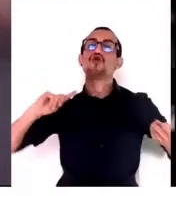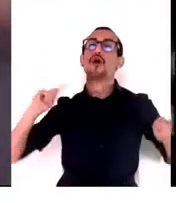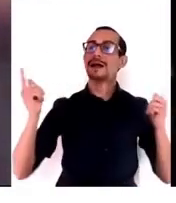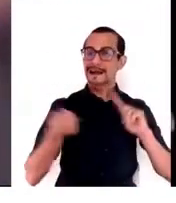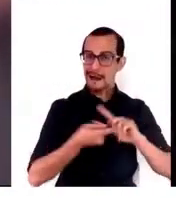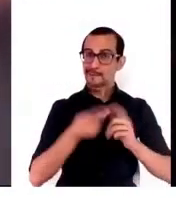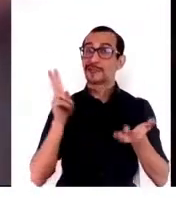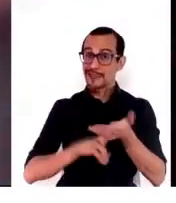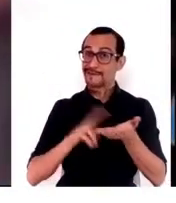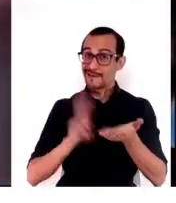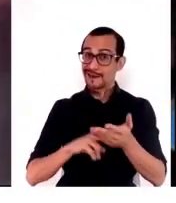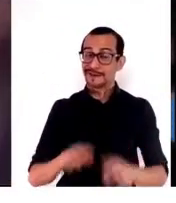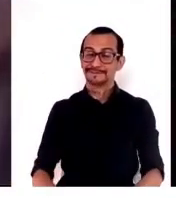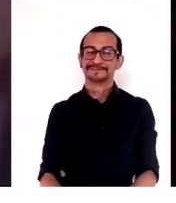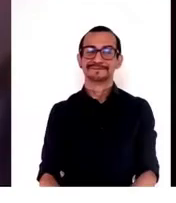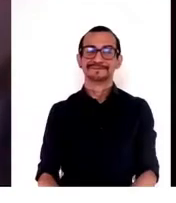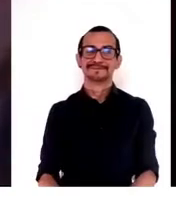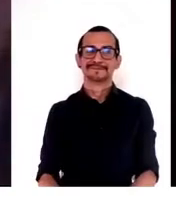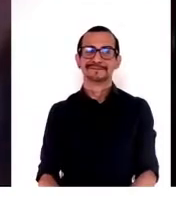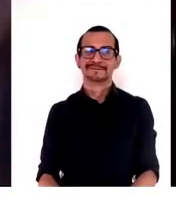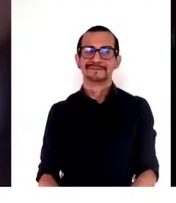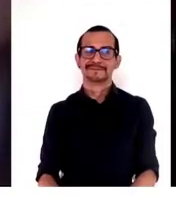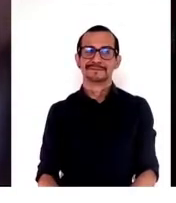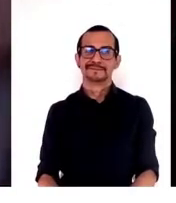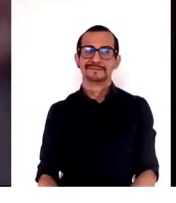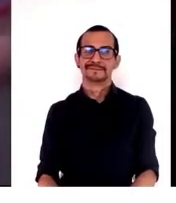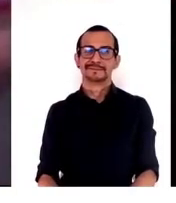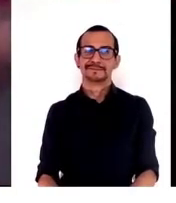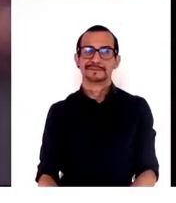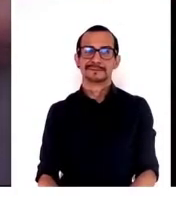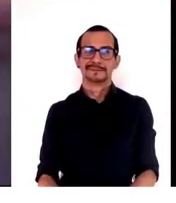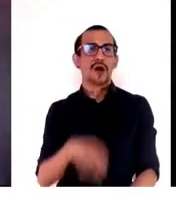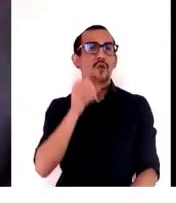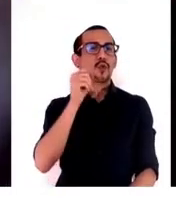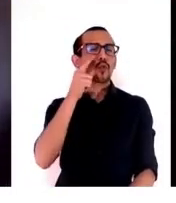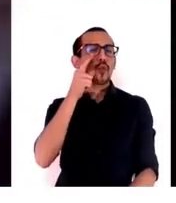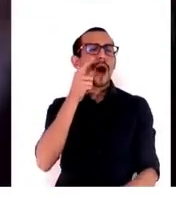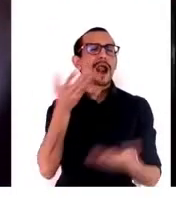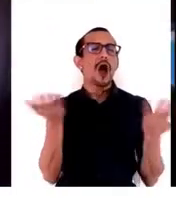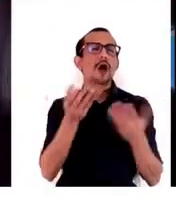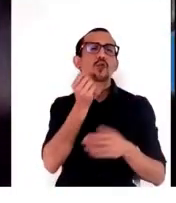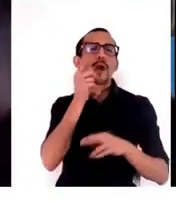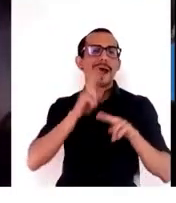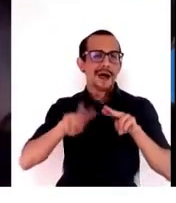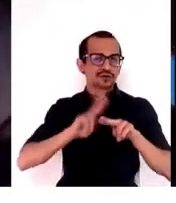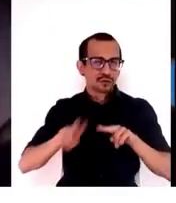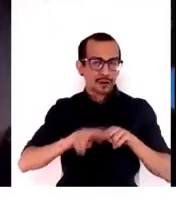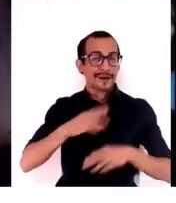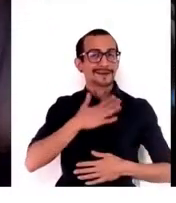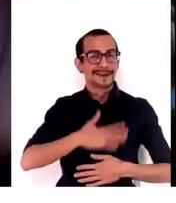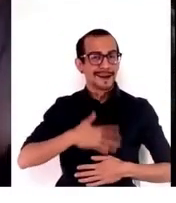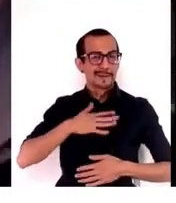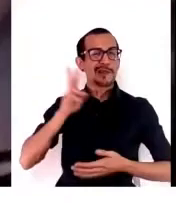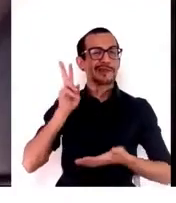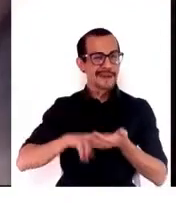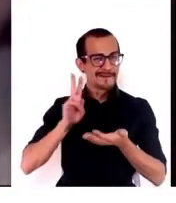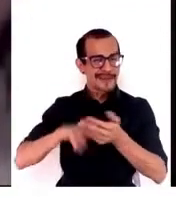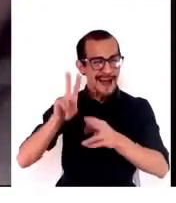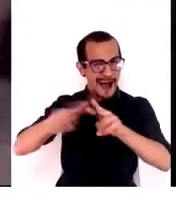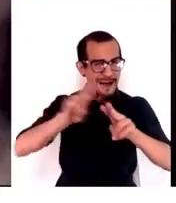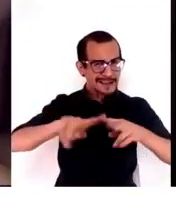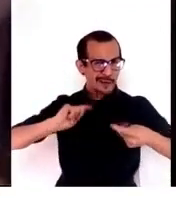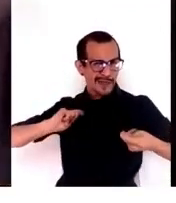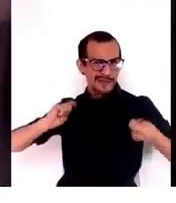Bueno, ¿qué tenemos como soluciones si queremos de verdad hacer una